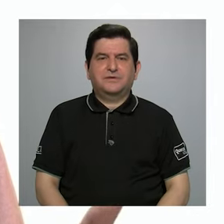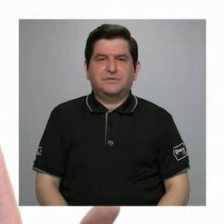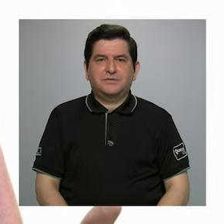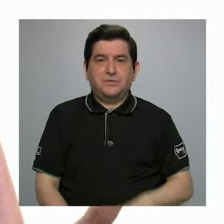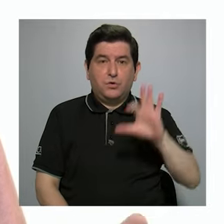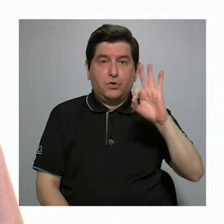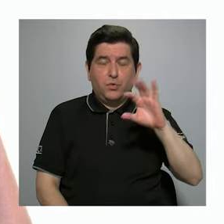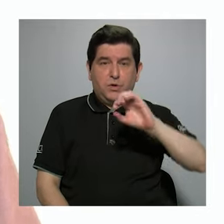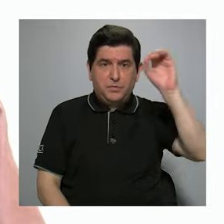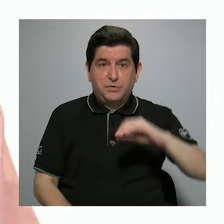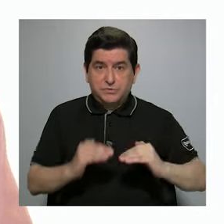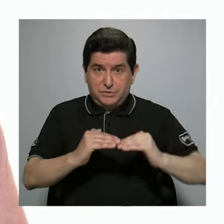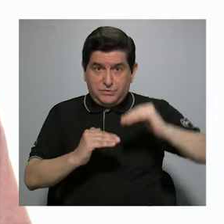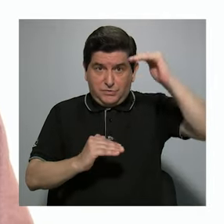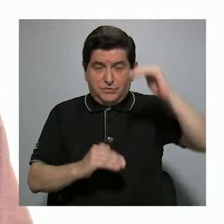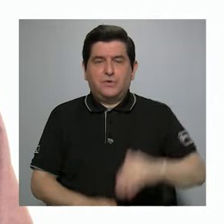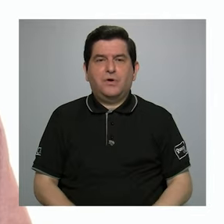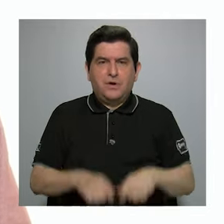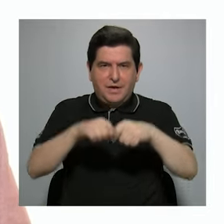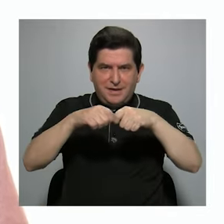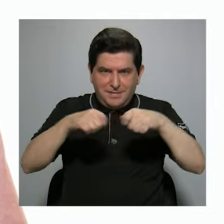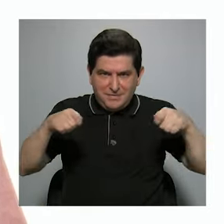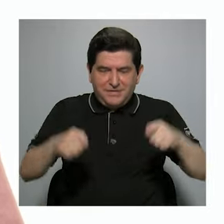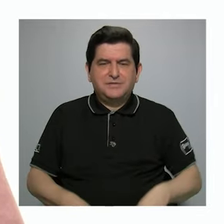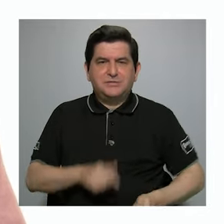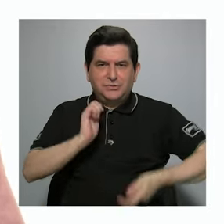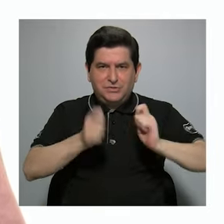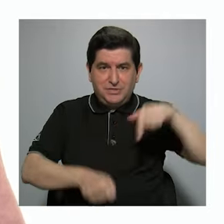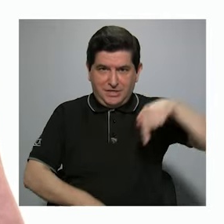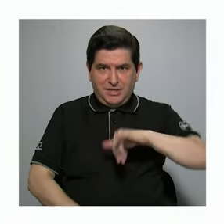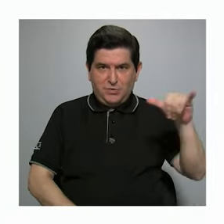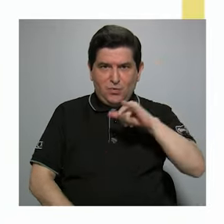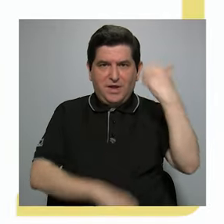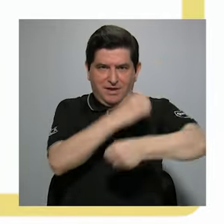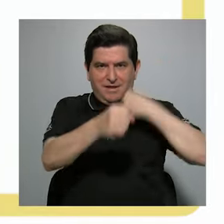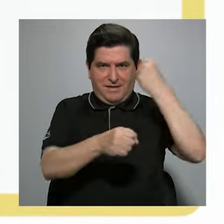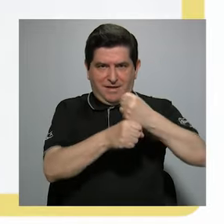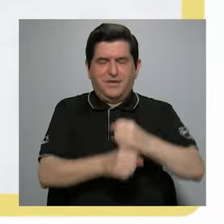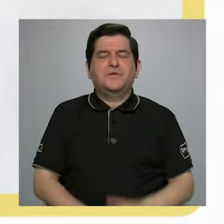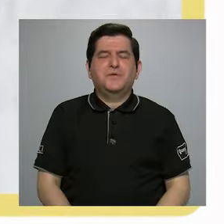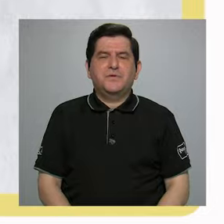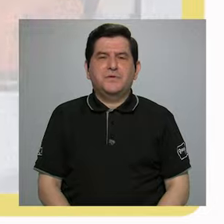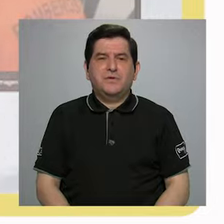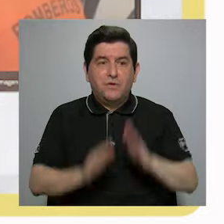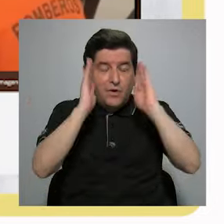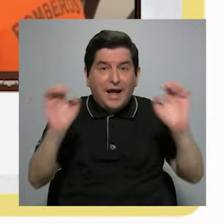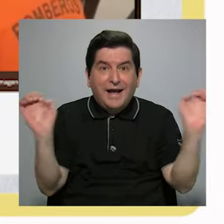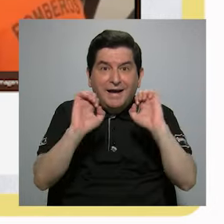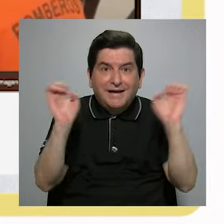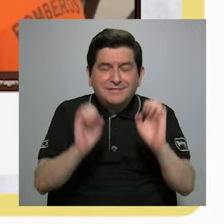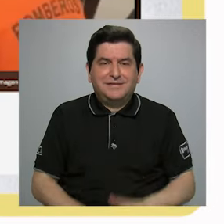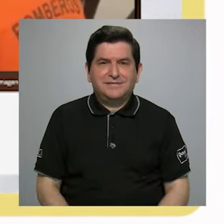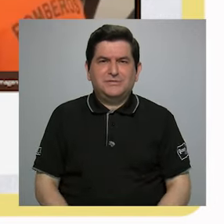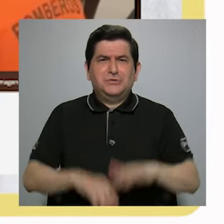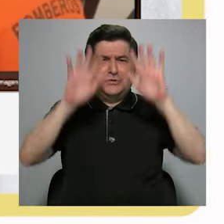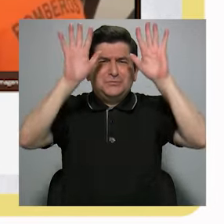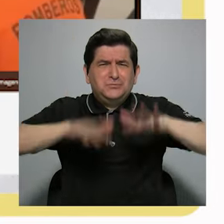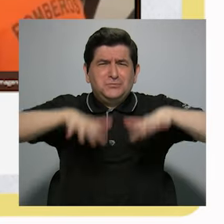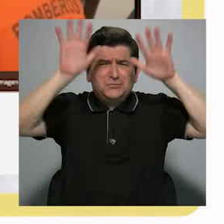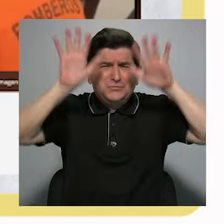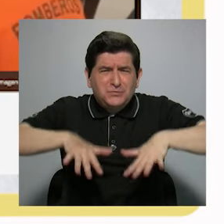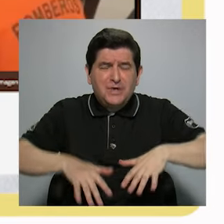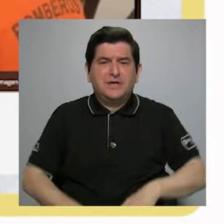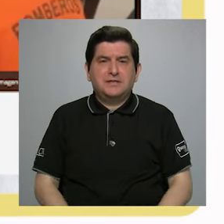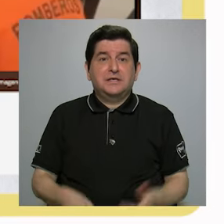nueve puntos más con respecto a la medición de septiembre de este mismo año. La atención de las emergencias causadas por las fuertes